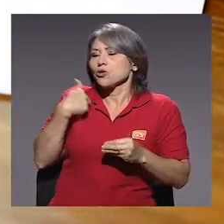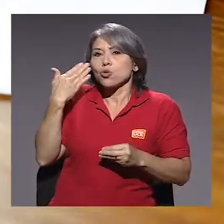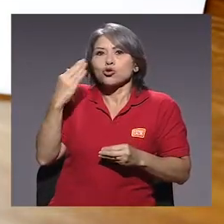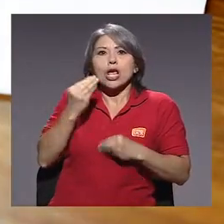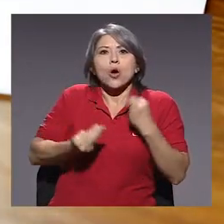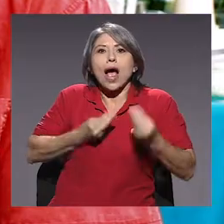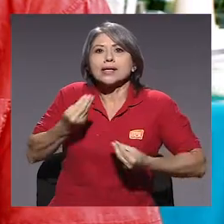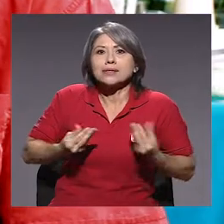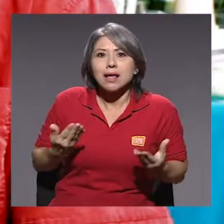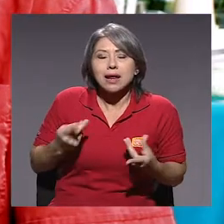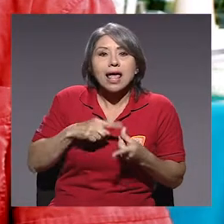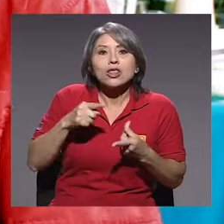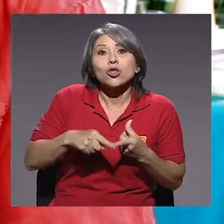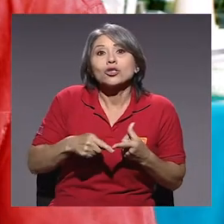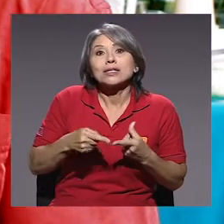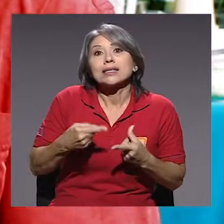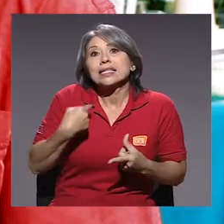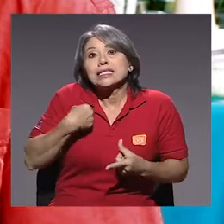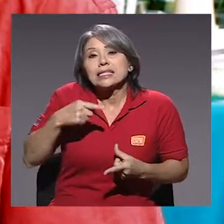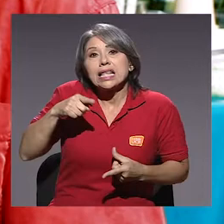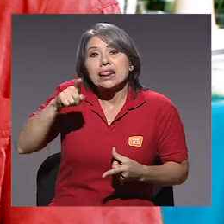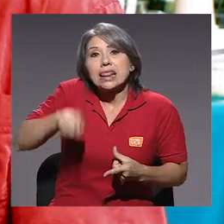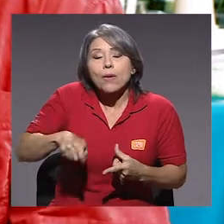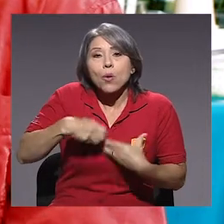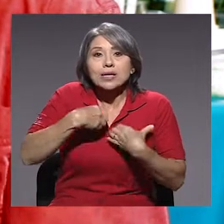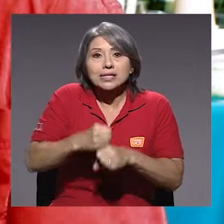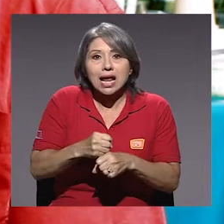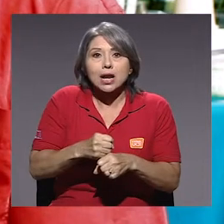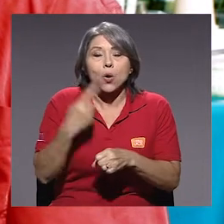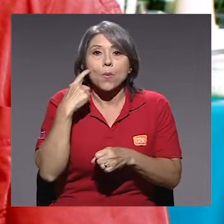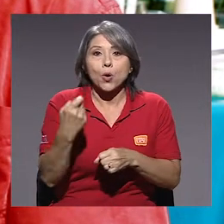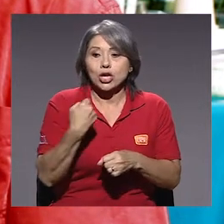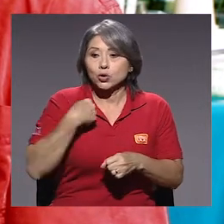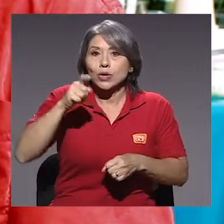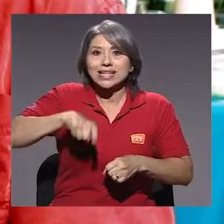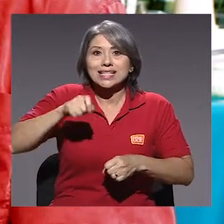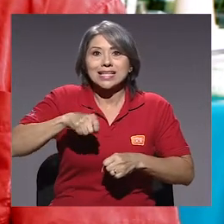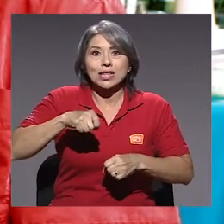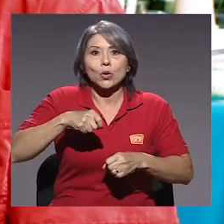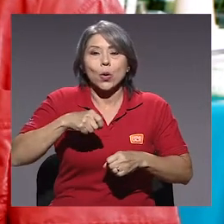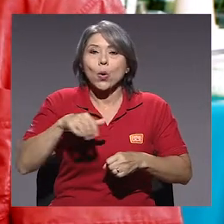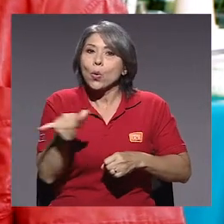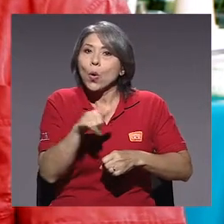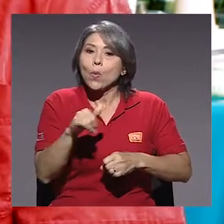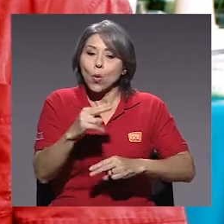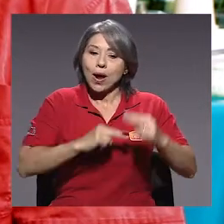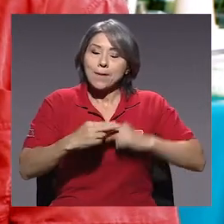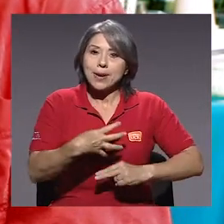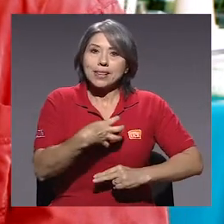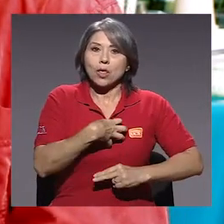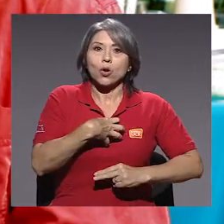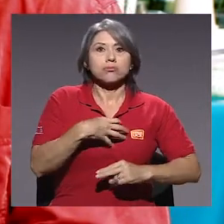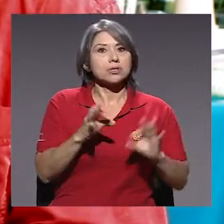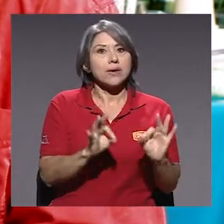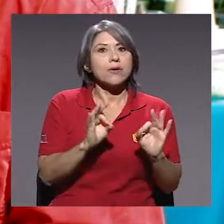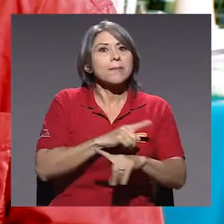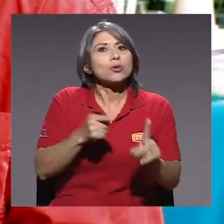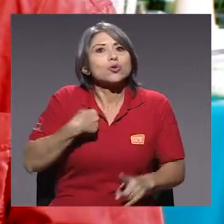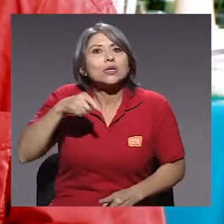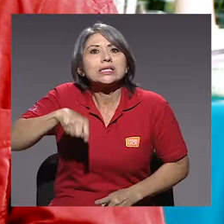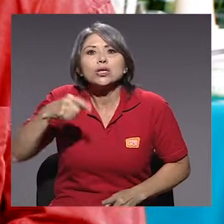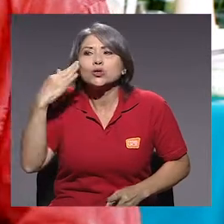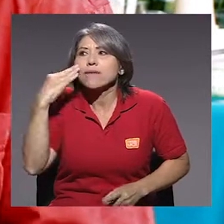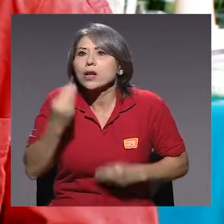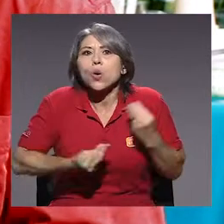hacer además. Entonces, si me toca hacerlo porque es parte de mi trabajo como emprendedor, está muy bien. Pero necesito de alguna